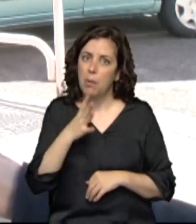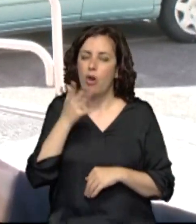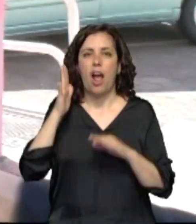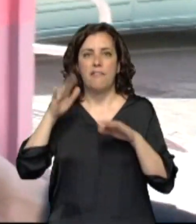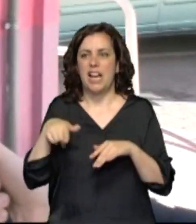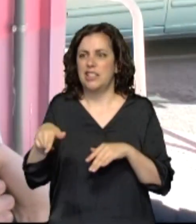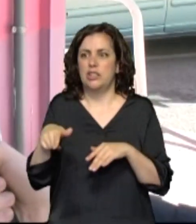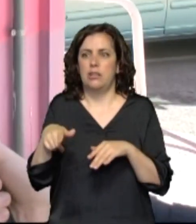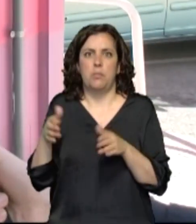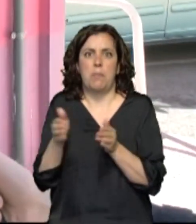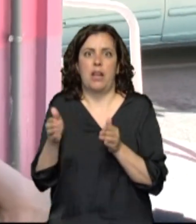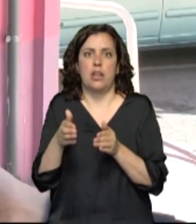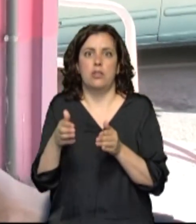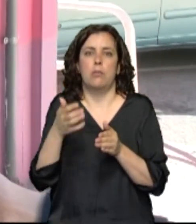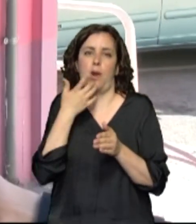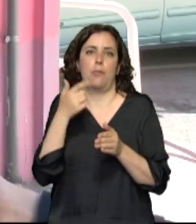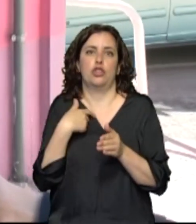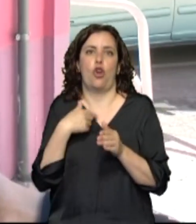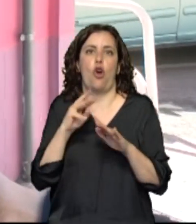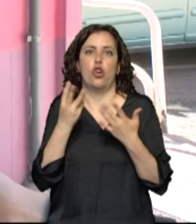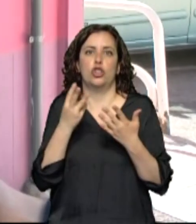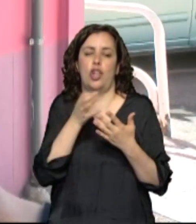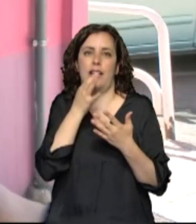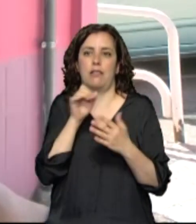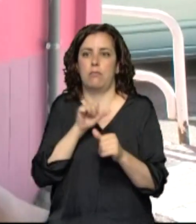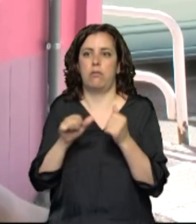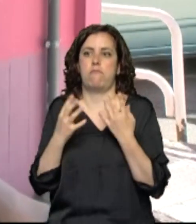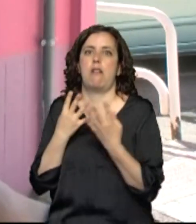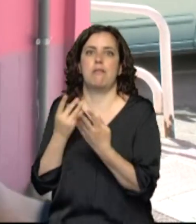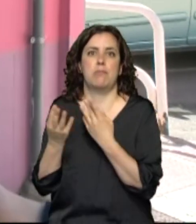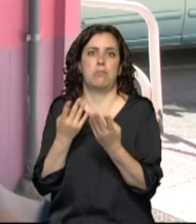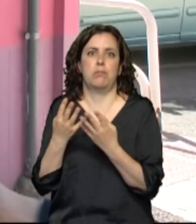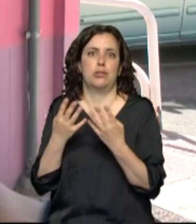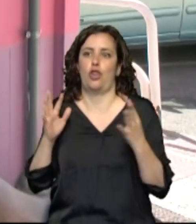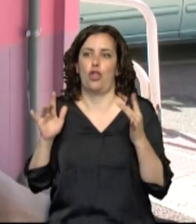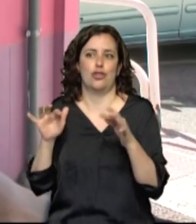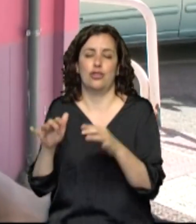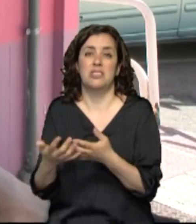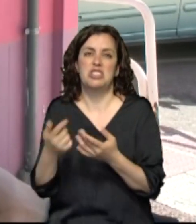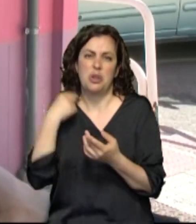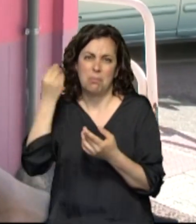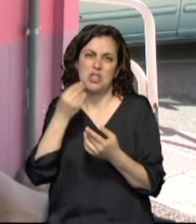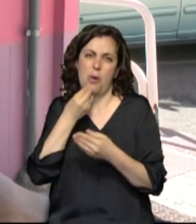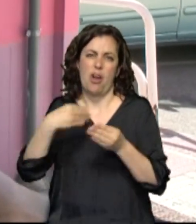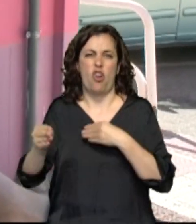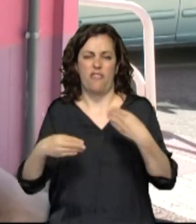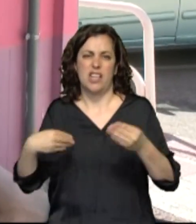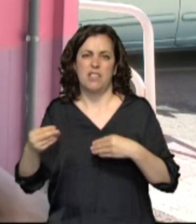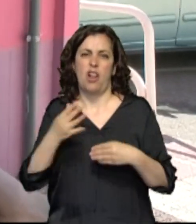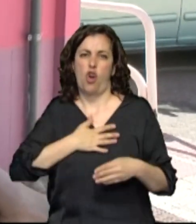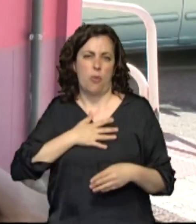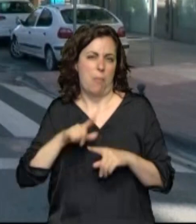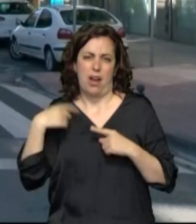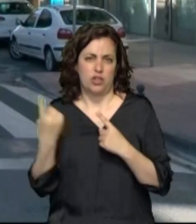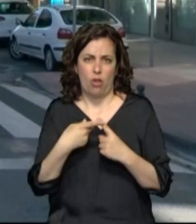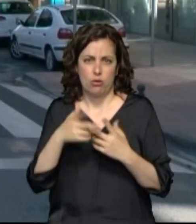tan pequeño que salíamos, en mi caso, a las 8 de la tarde y salíamos como todos ahí al mogollón. Yo creo que el que se pueda repartir es mucho mejor. Es más cómodo para todo